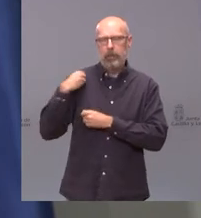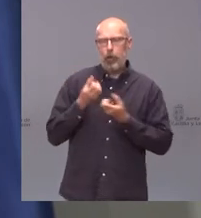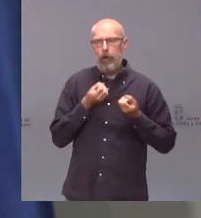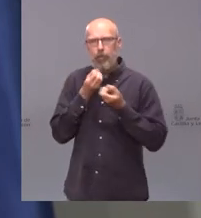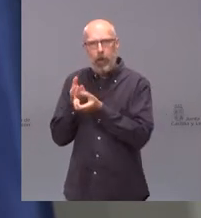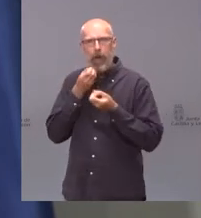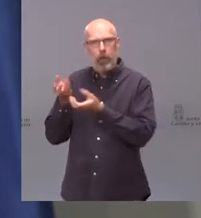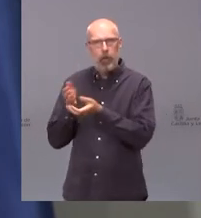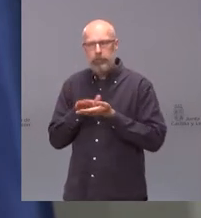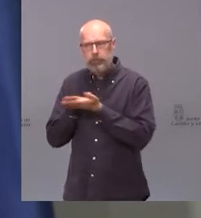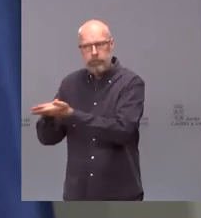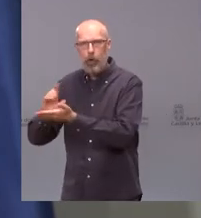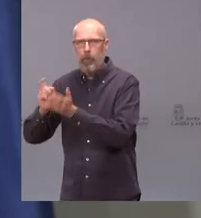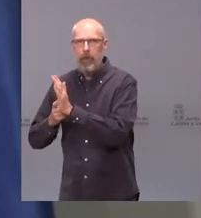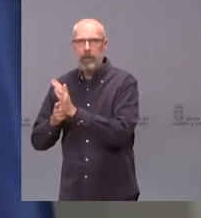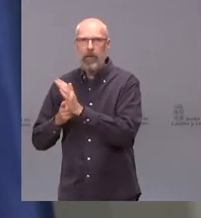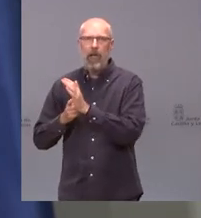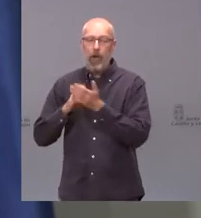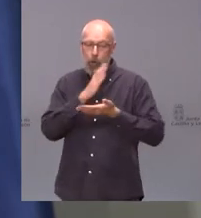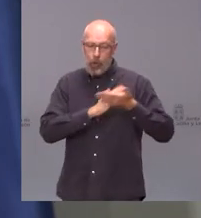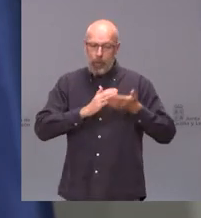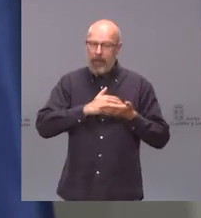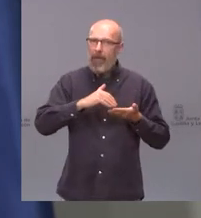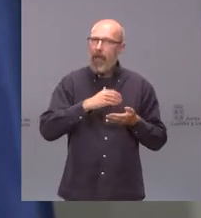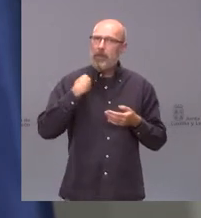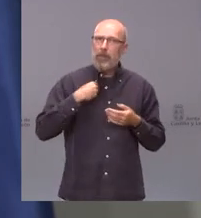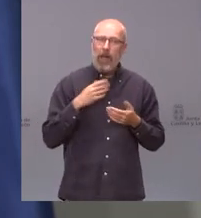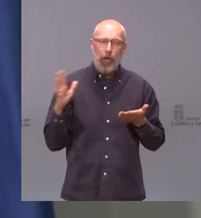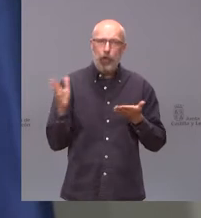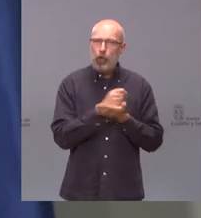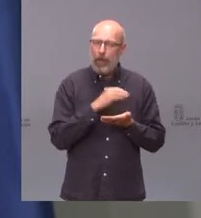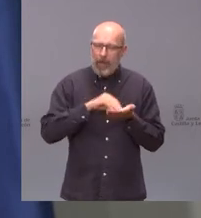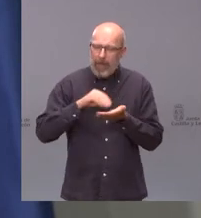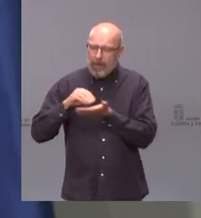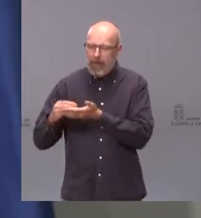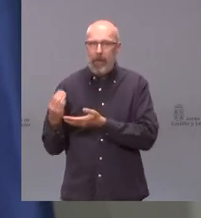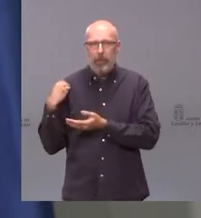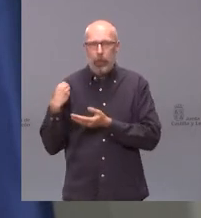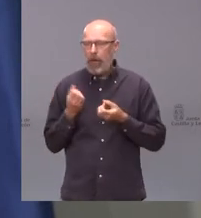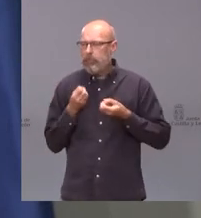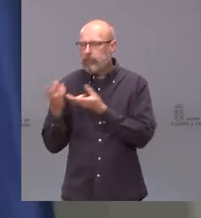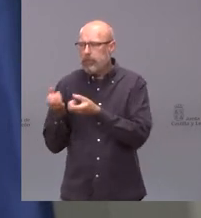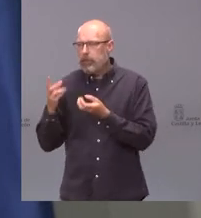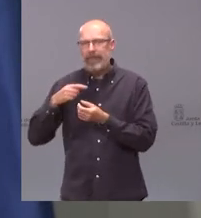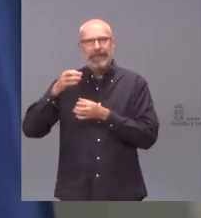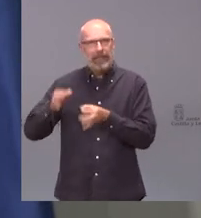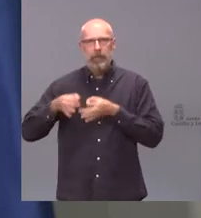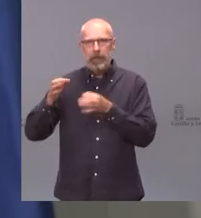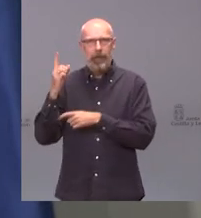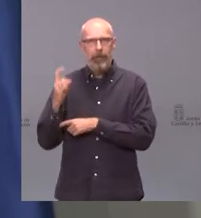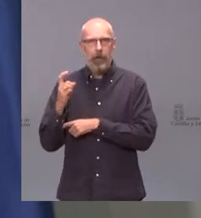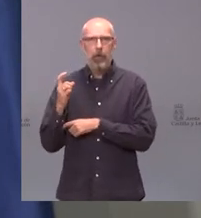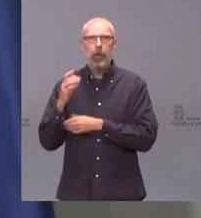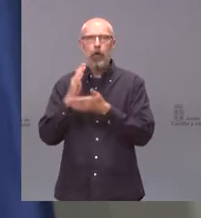veces por semana y fuimos la única comunidad que acudió a todas esas solicitudes de información a día de hoy no sabemos ni qué comunidades no dieron la